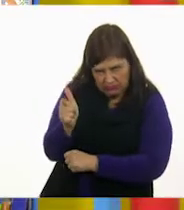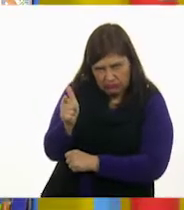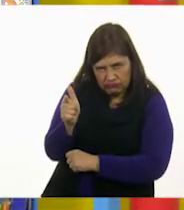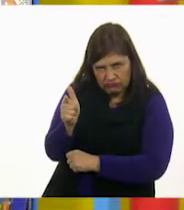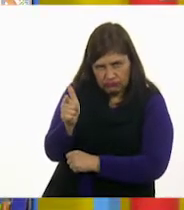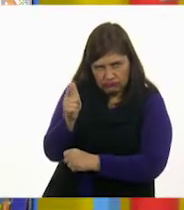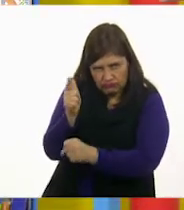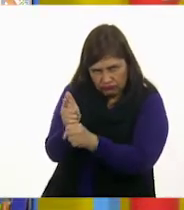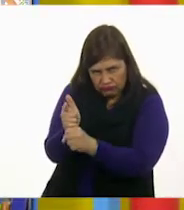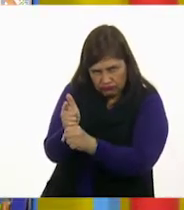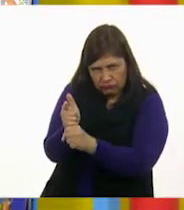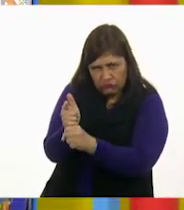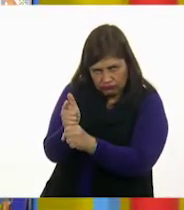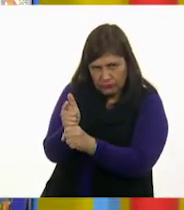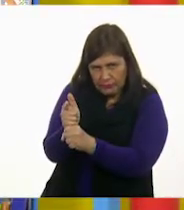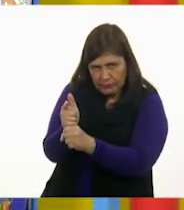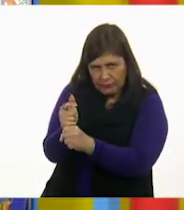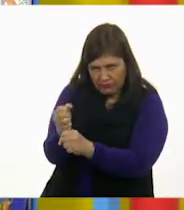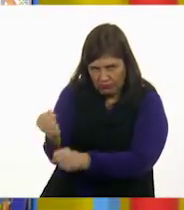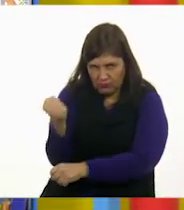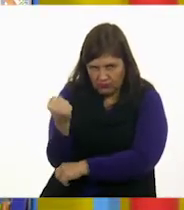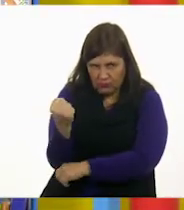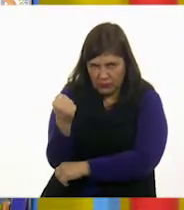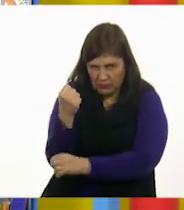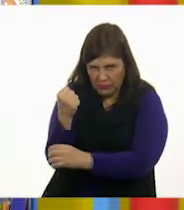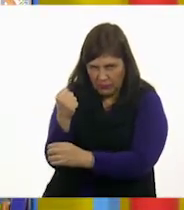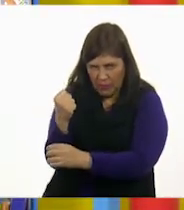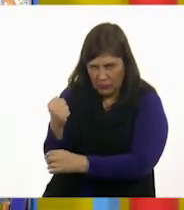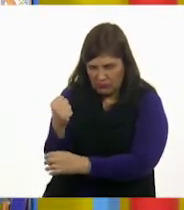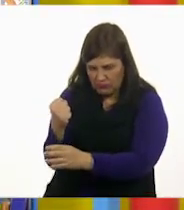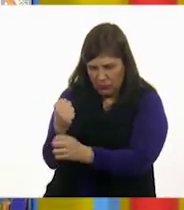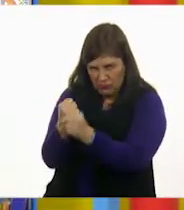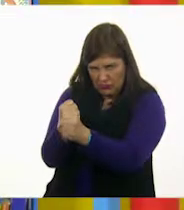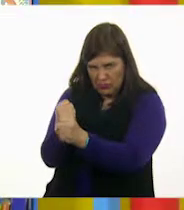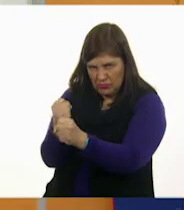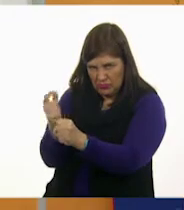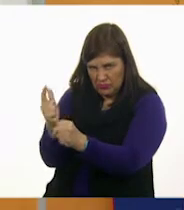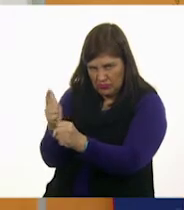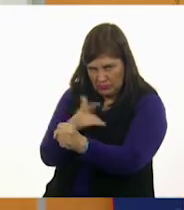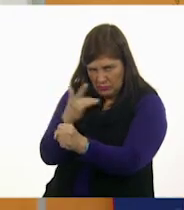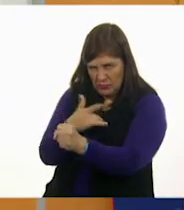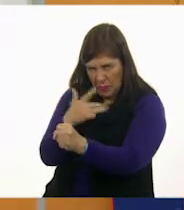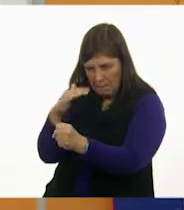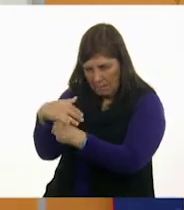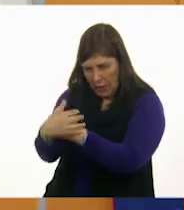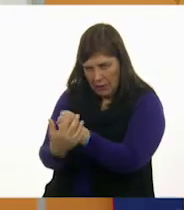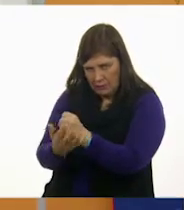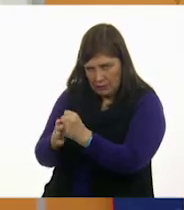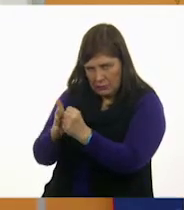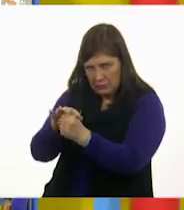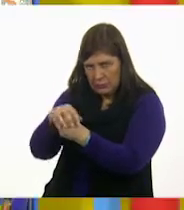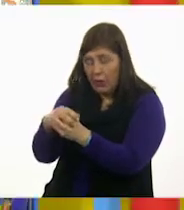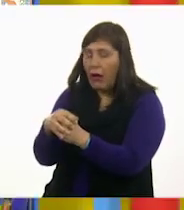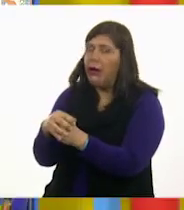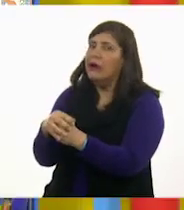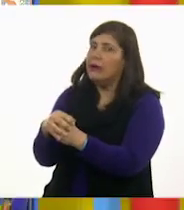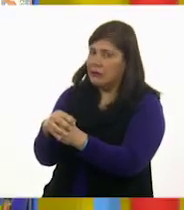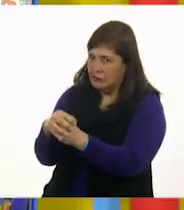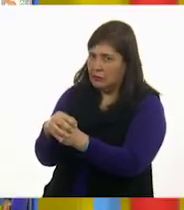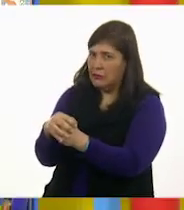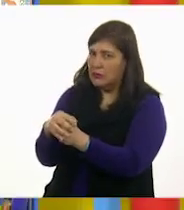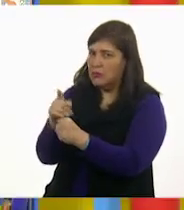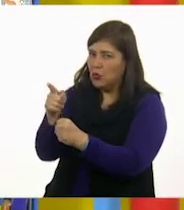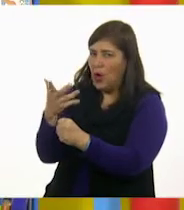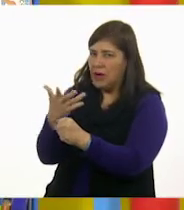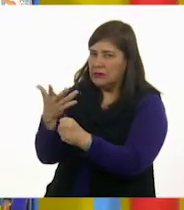Ok. Cierra el puño. Apriétalo. Siente tu mano. Ok, ahora cierra